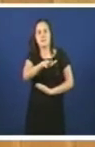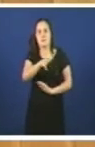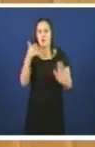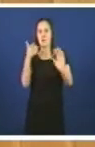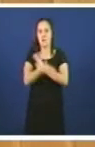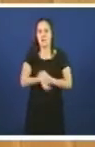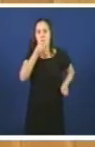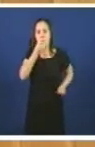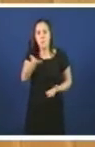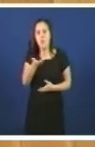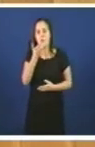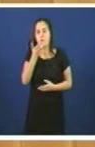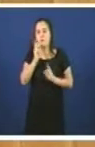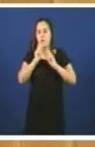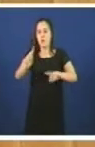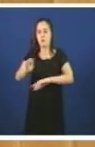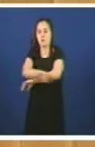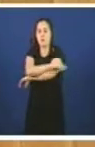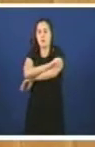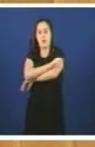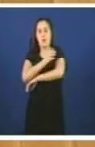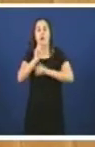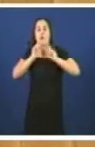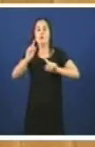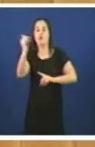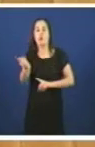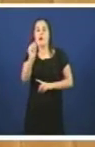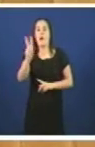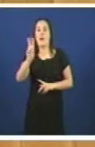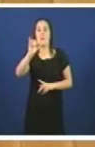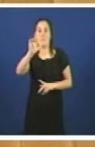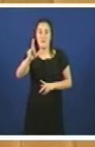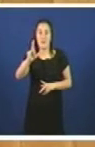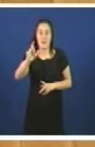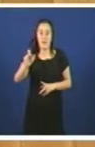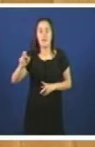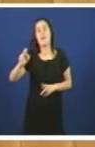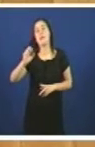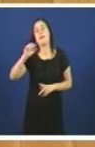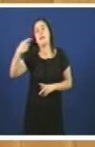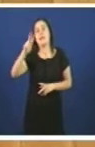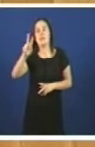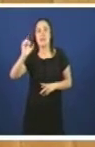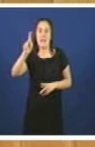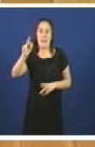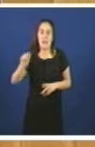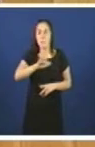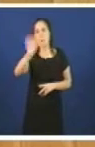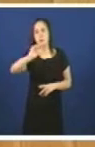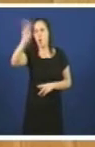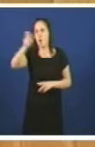un conselleiro deste goberno como é Javier Guerra. Ademais, doutras persoas tamén deste goberno e outros altos cargos.